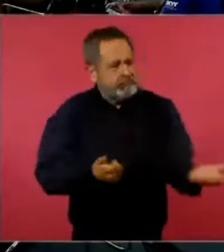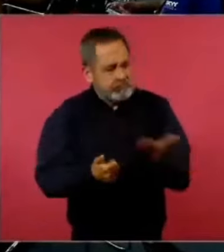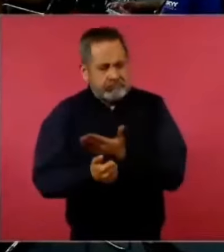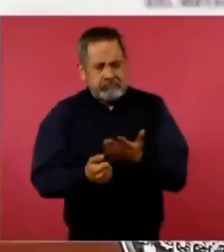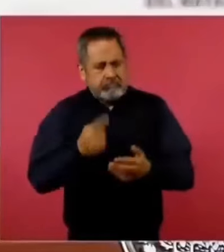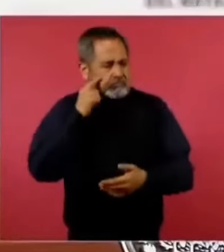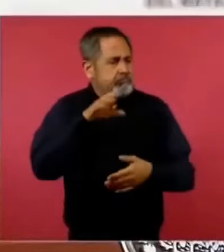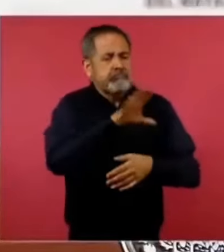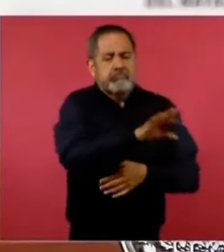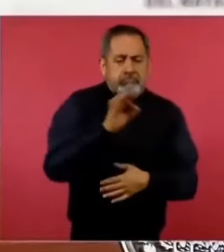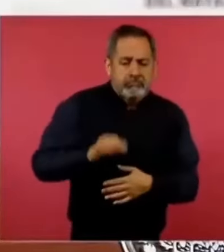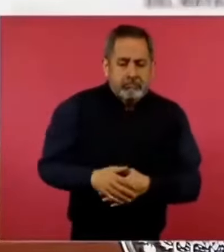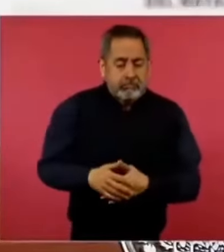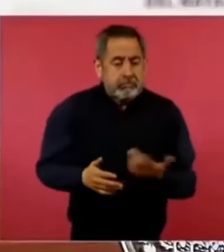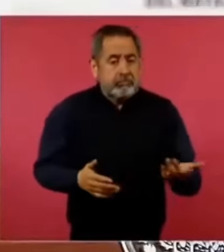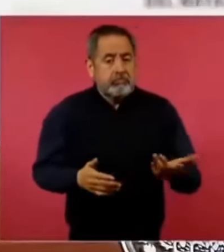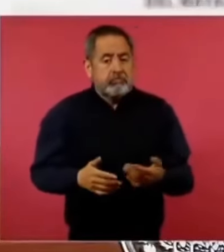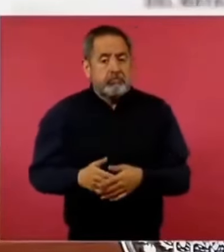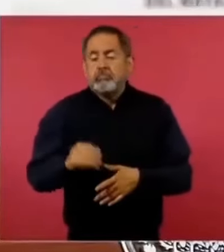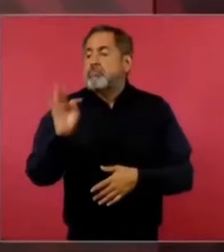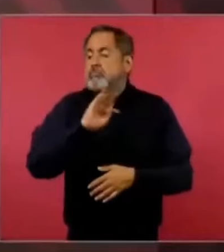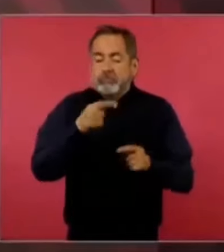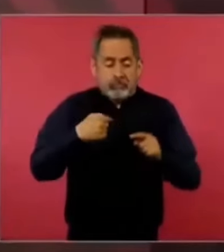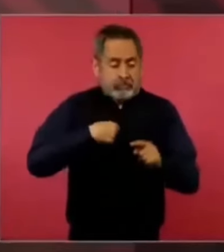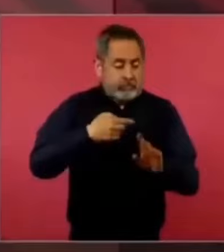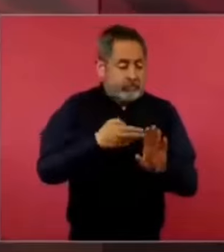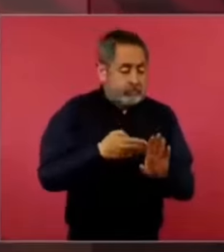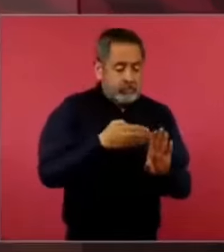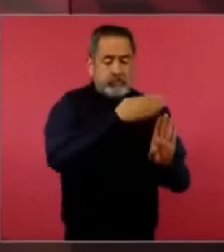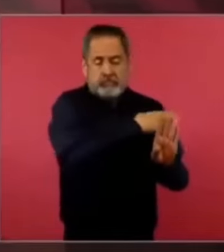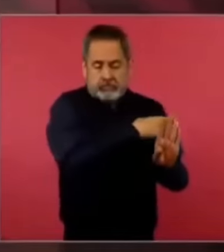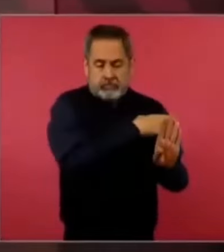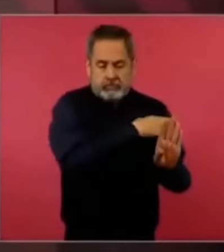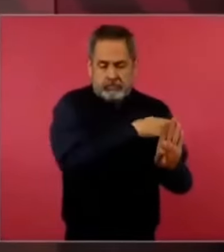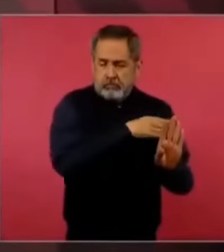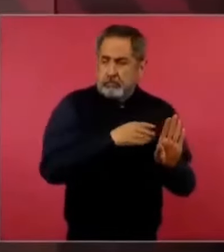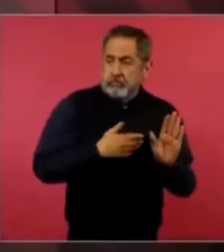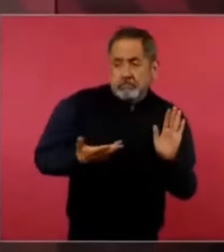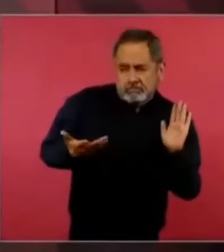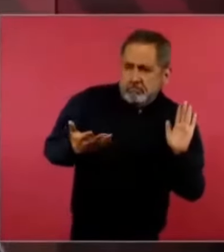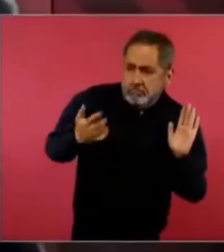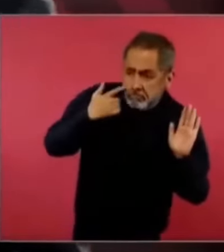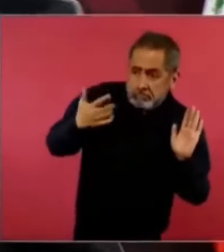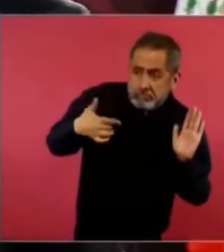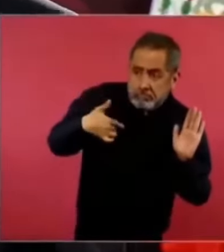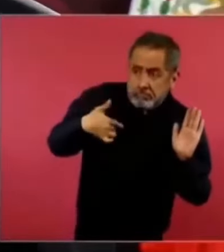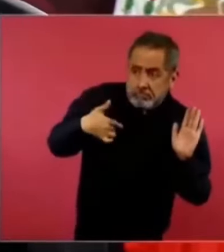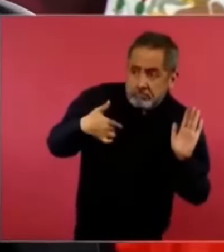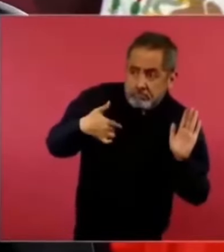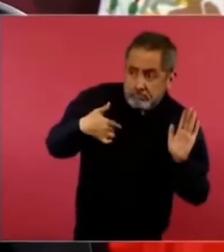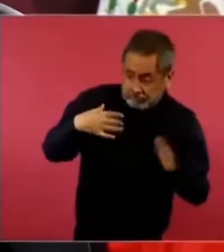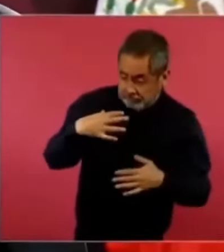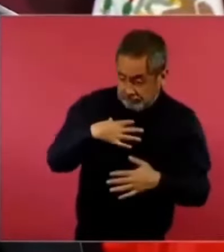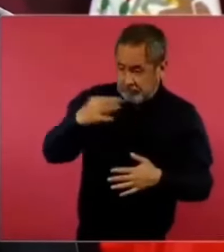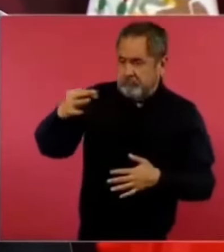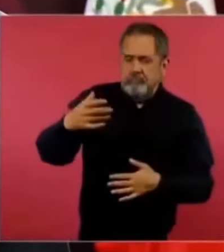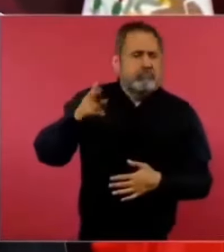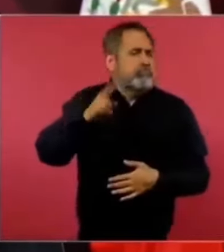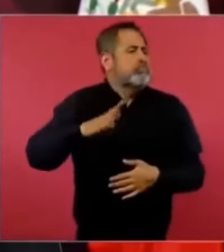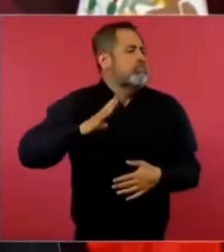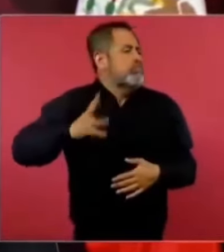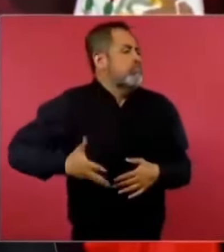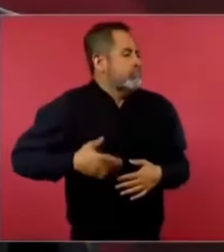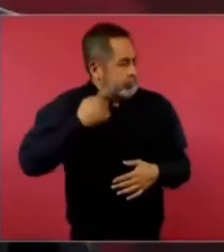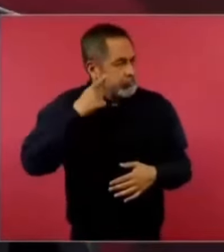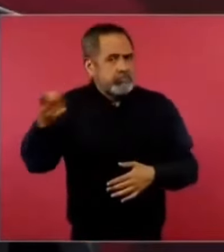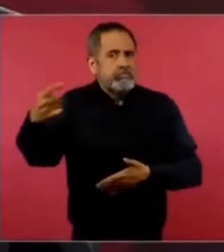a sentir muy orgullosos. Yo estuve y fui ratificado.